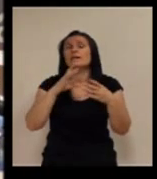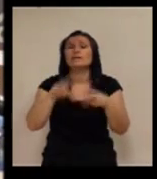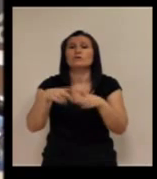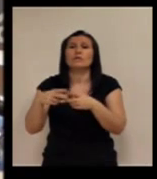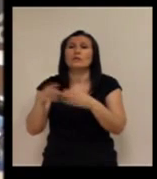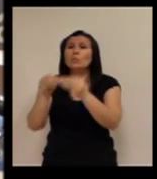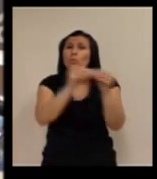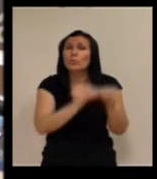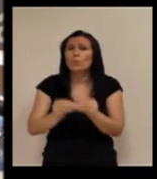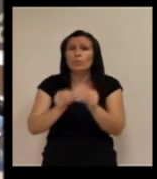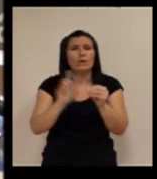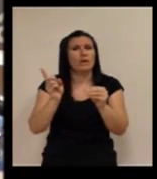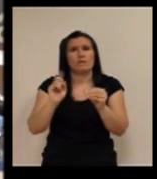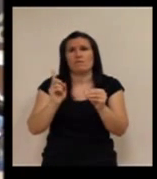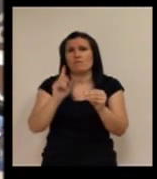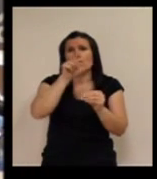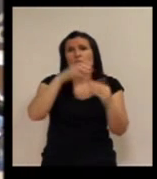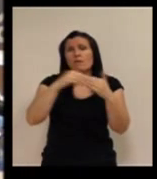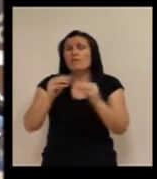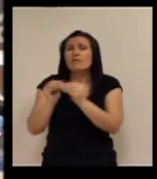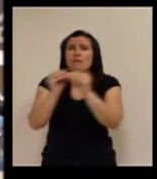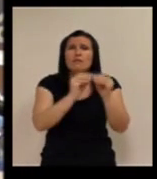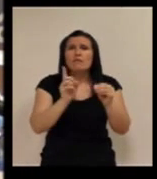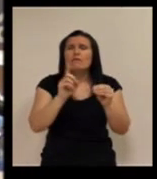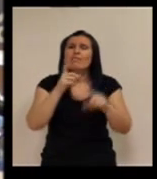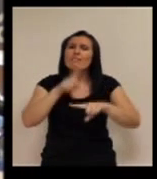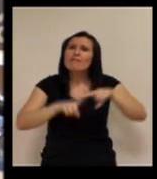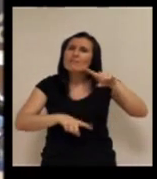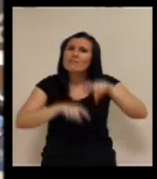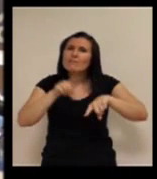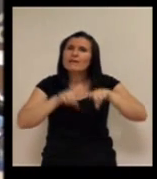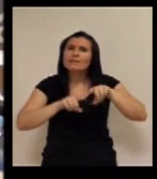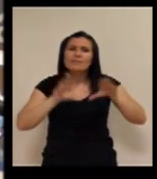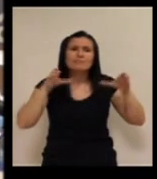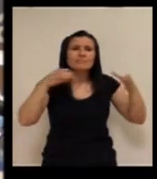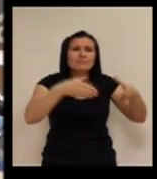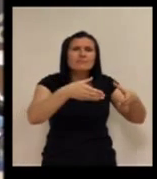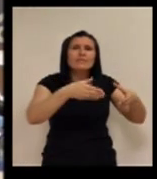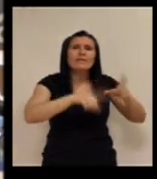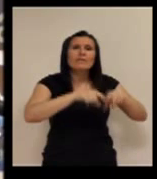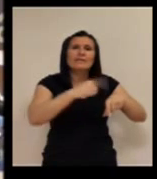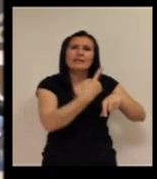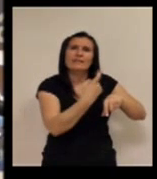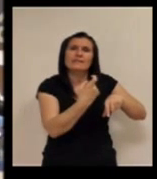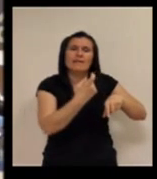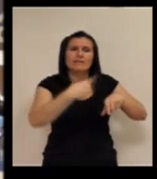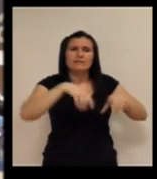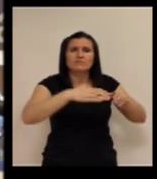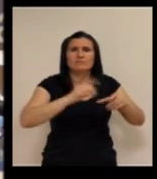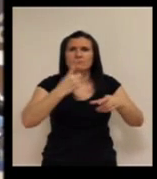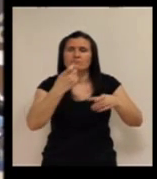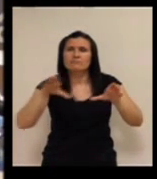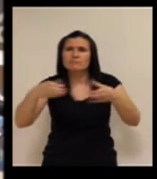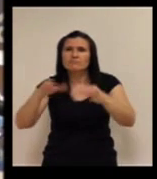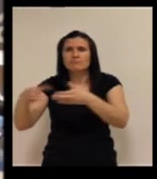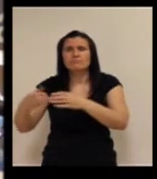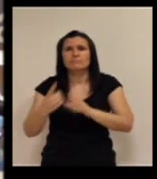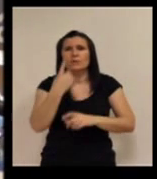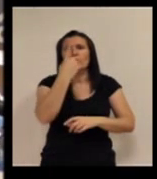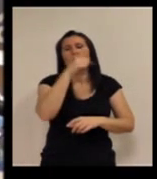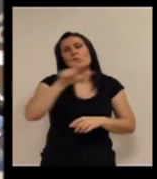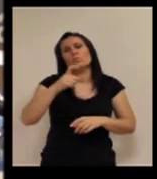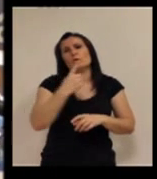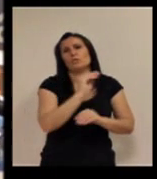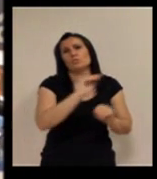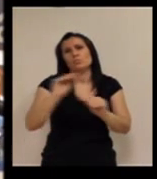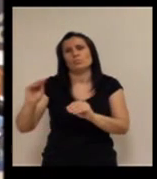todos los usuarios, sino que realmente estén perfiladas y dirigidas a las necesidades de cada usuario. No todos los